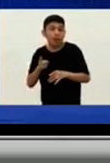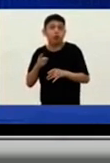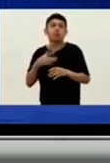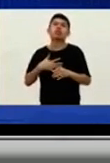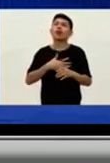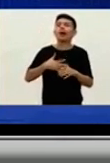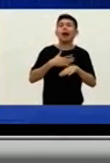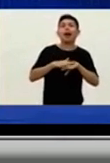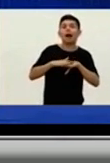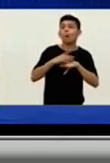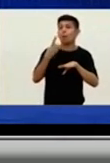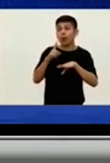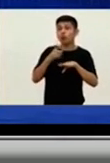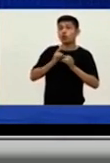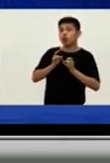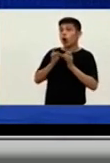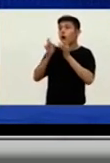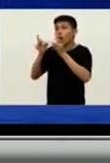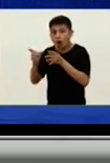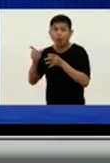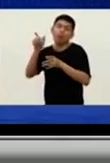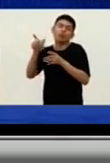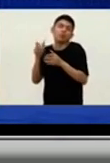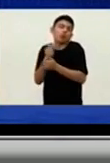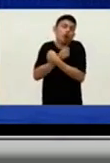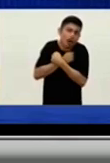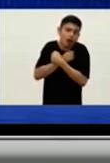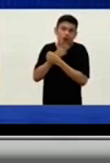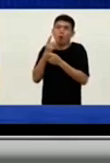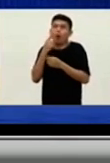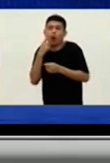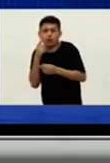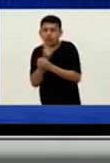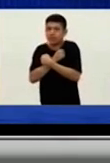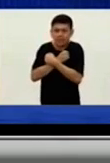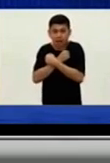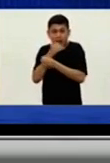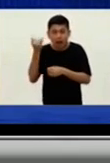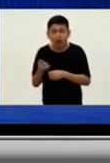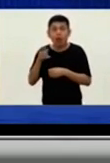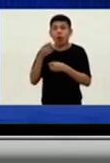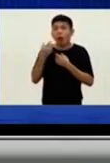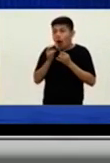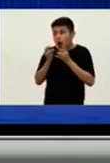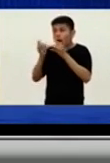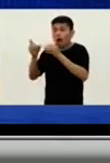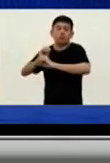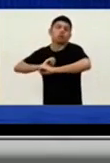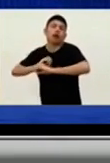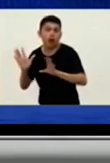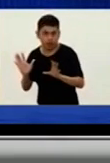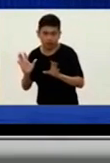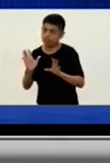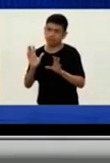cuadro muy leve, pero a esa persona que es mi ser querido o mi conocido, que yo tengo un afecto y una relación, le puede ir peor.